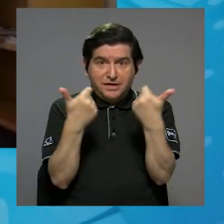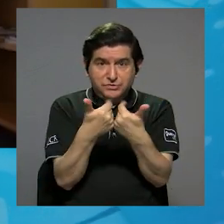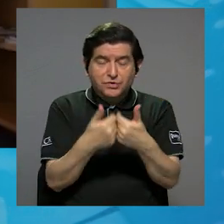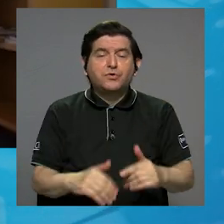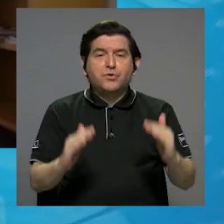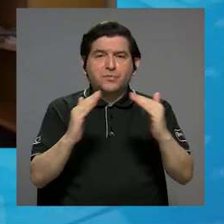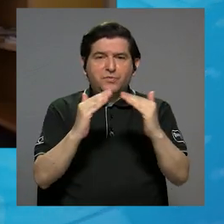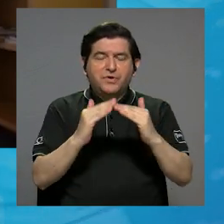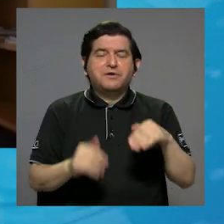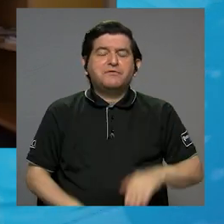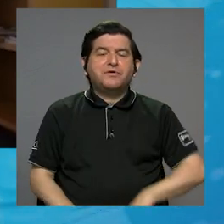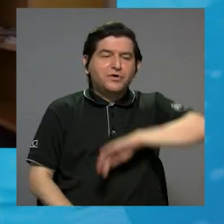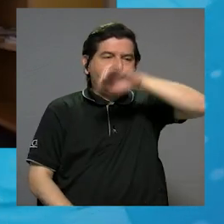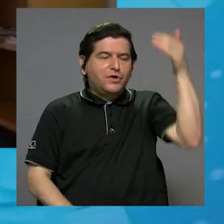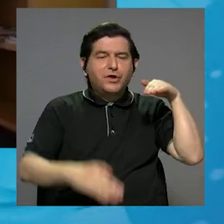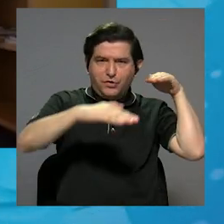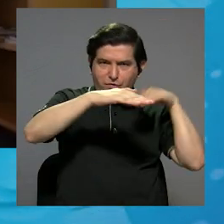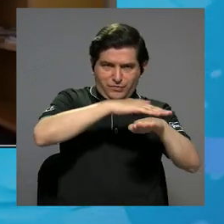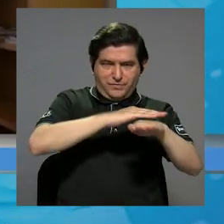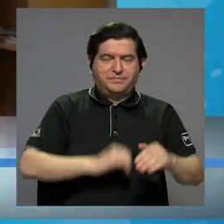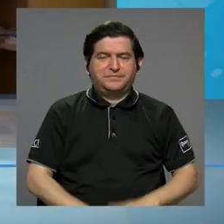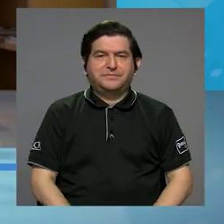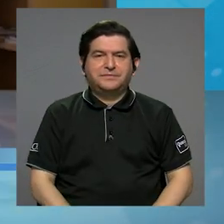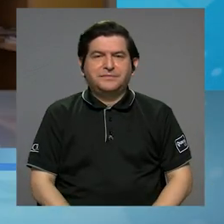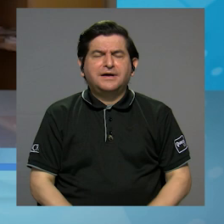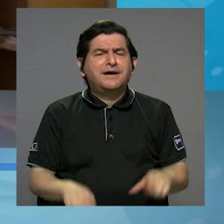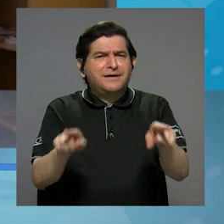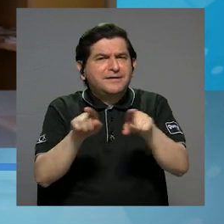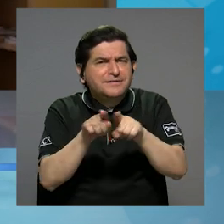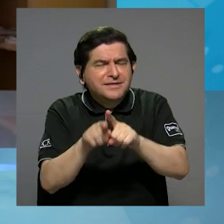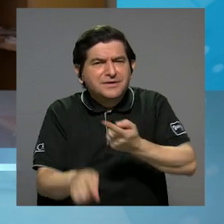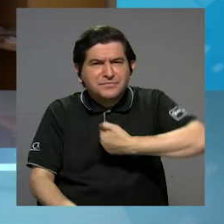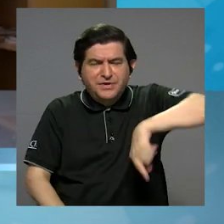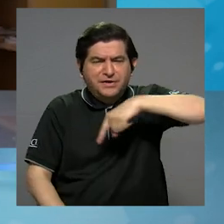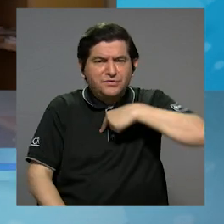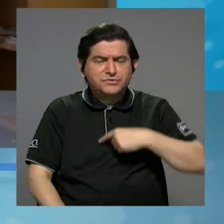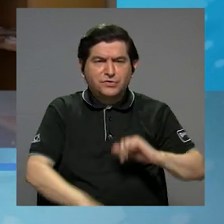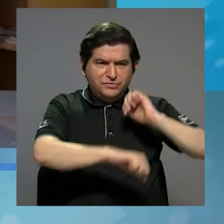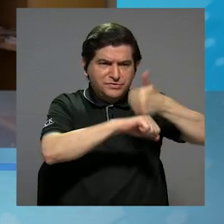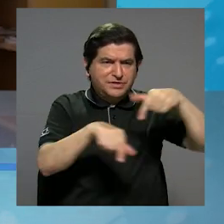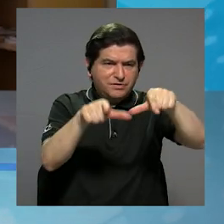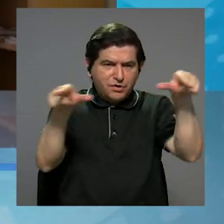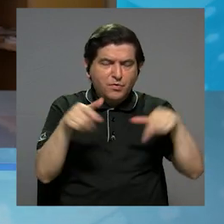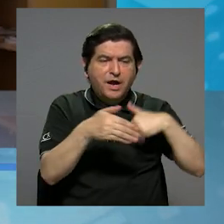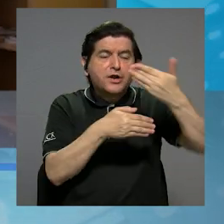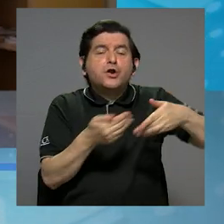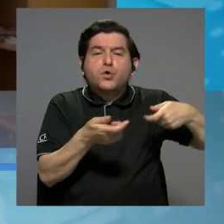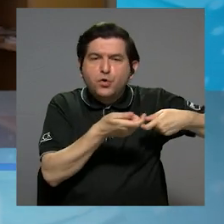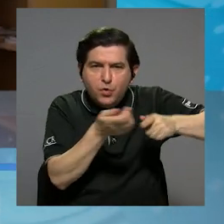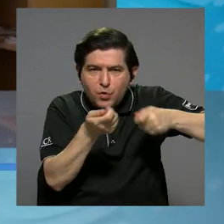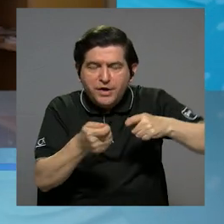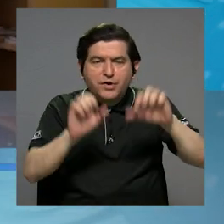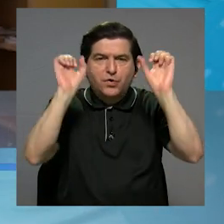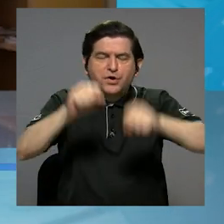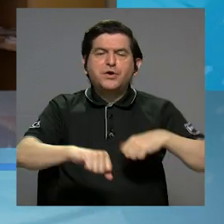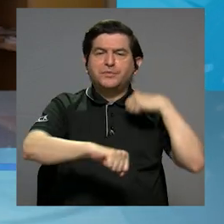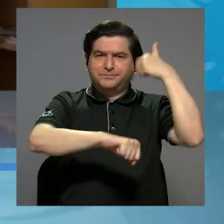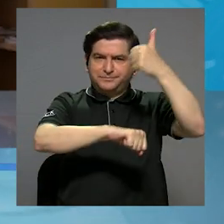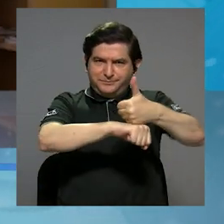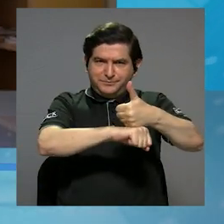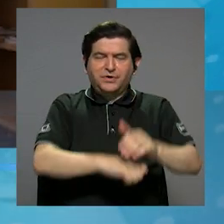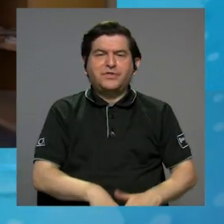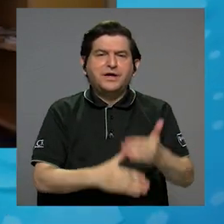particular que habitó Lomas en Tierros. También nos permitió ubicar zonas para mayores excavaciones y para poder